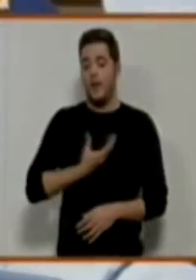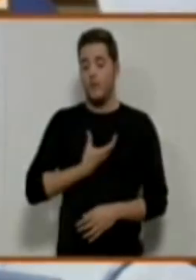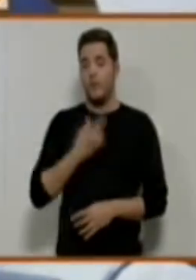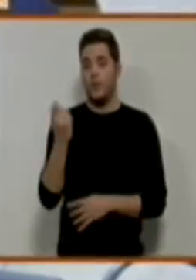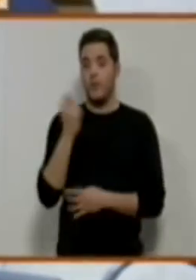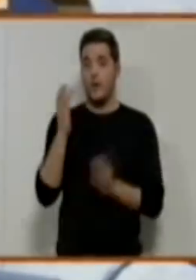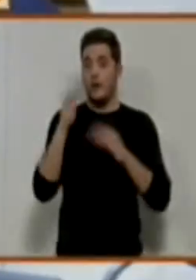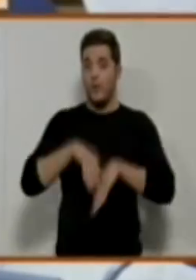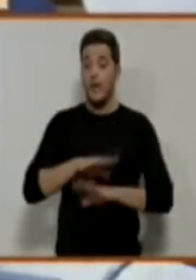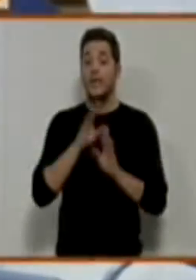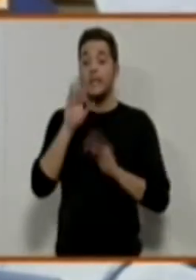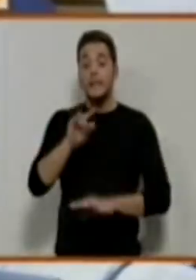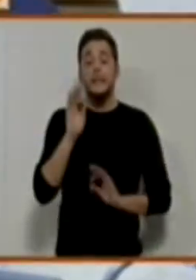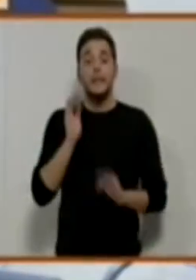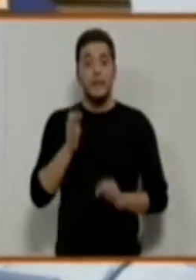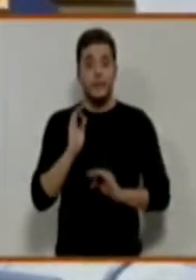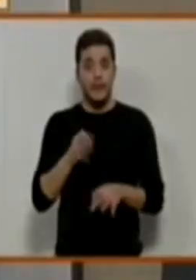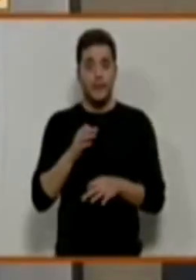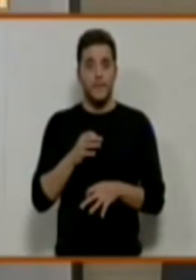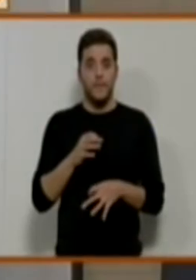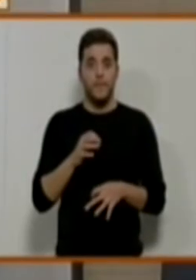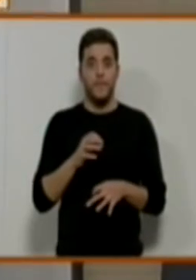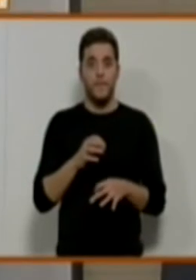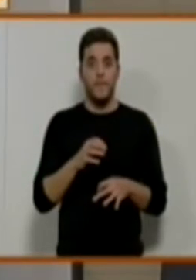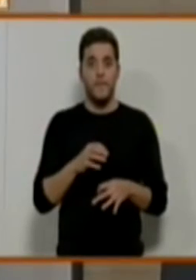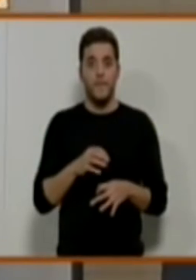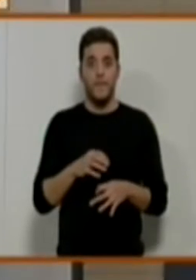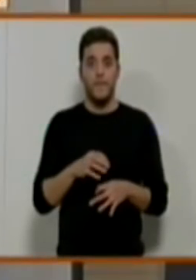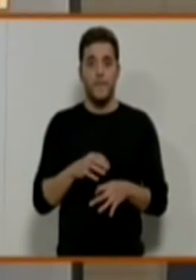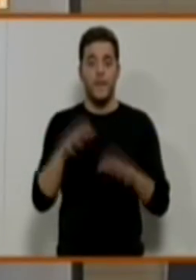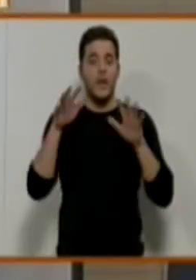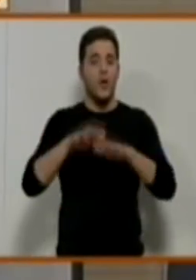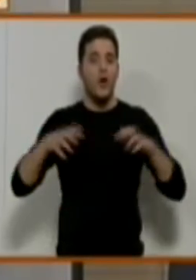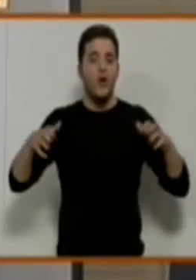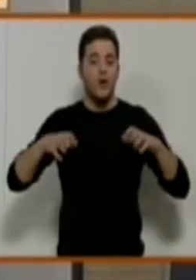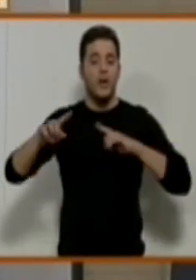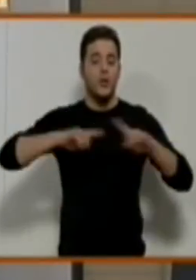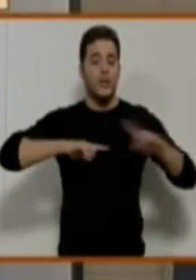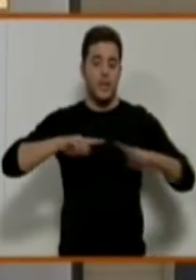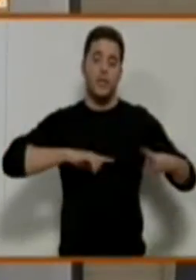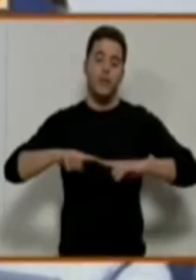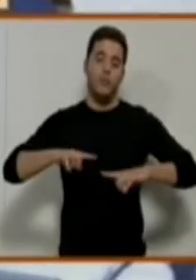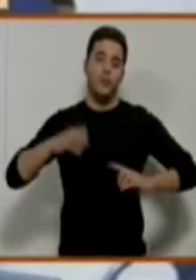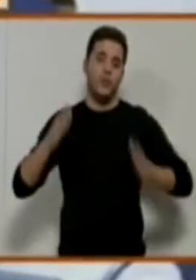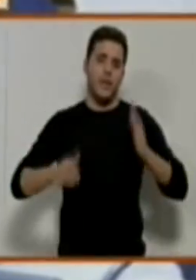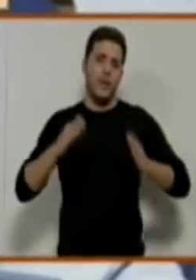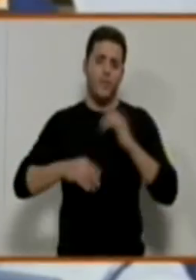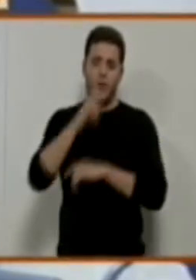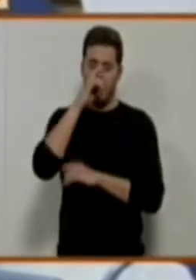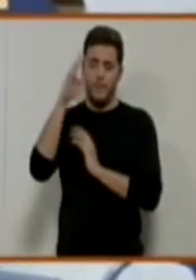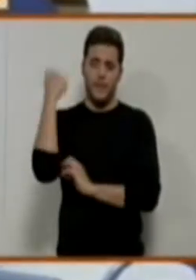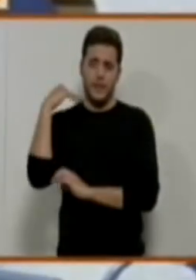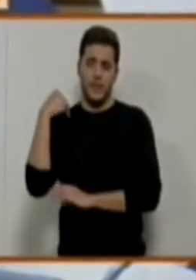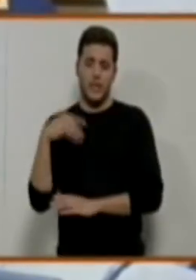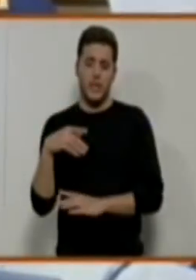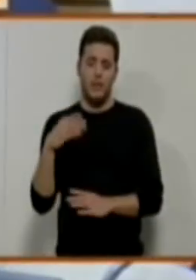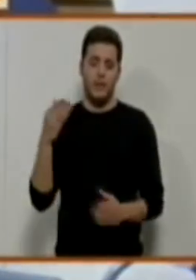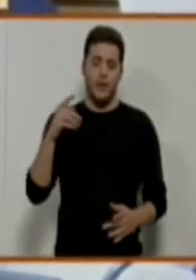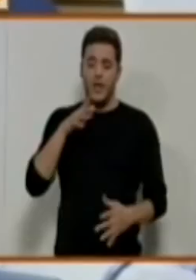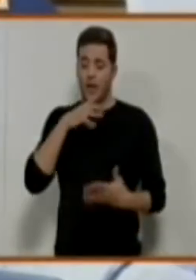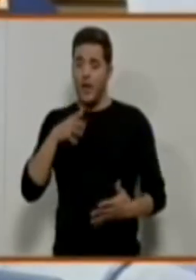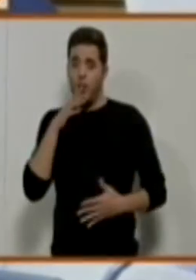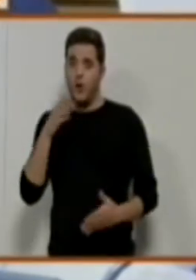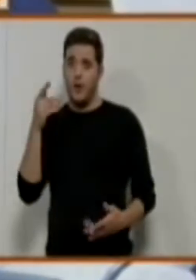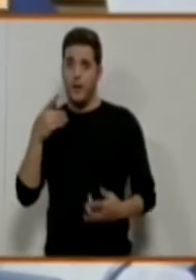Sí que, como órganos directivos, desde la pasada etapa a la de ahora, han desaparecido los